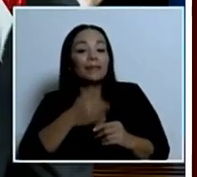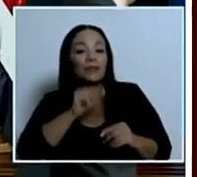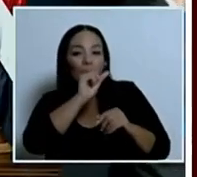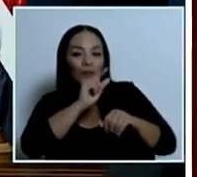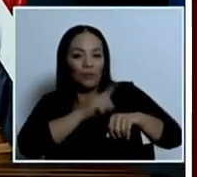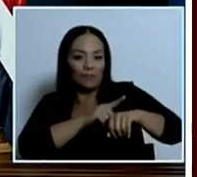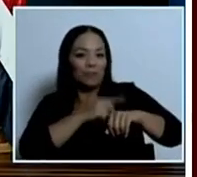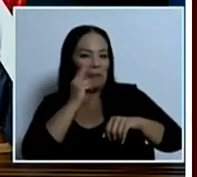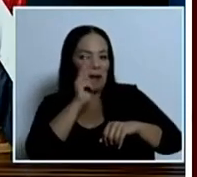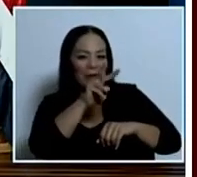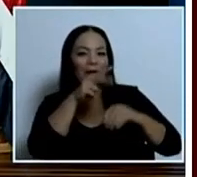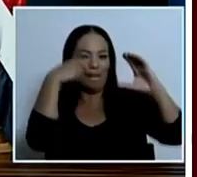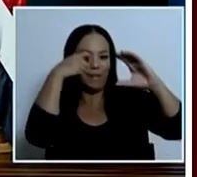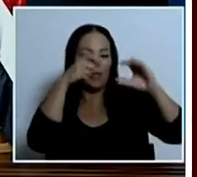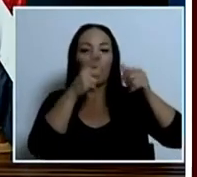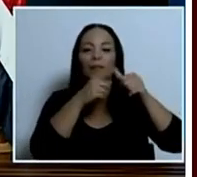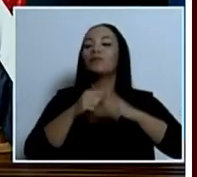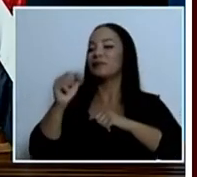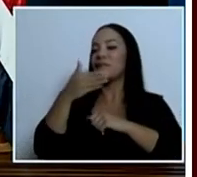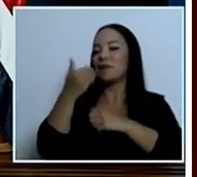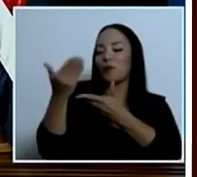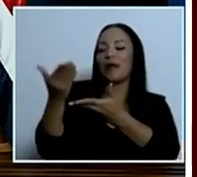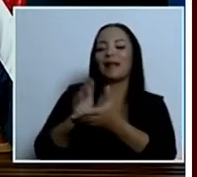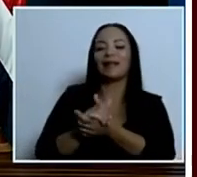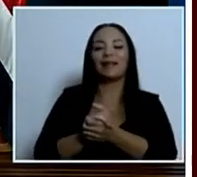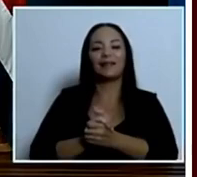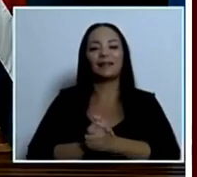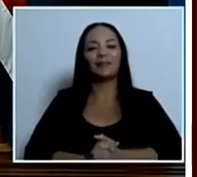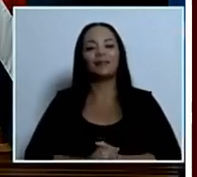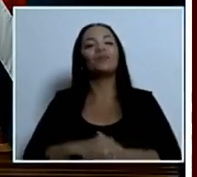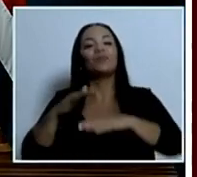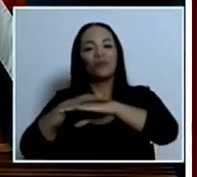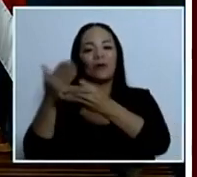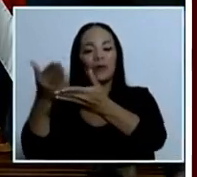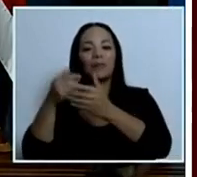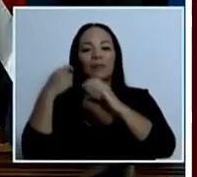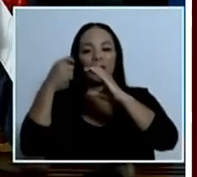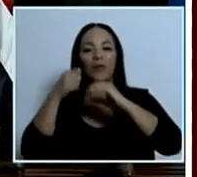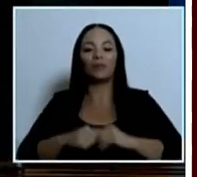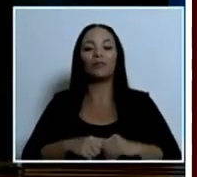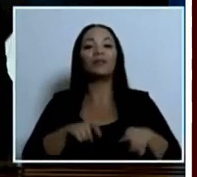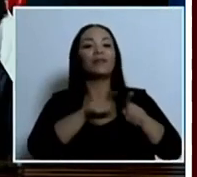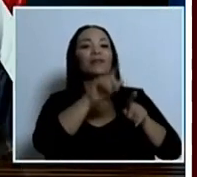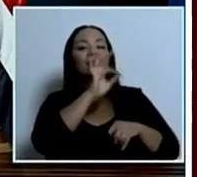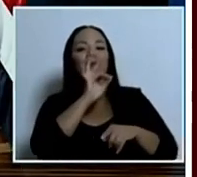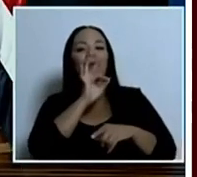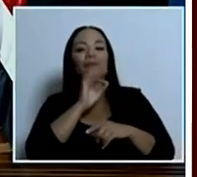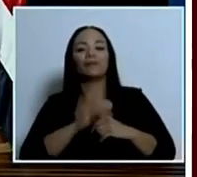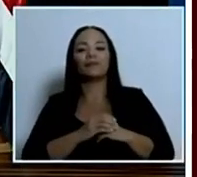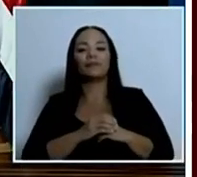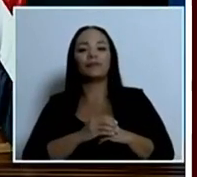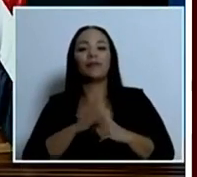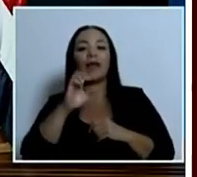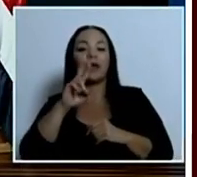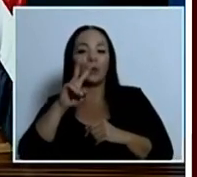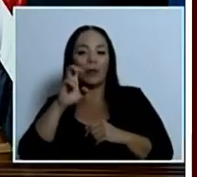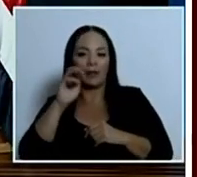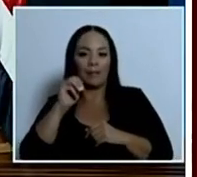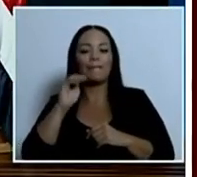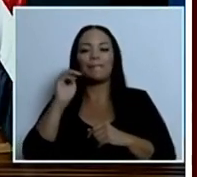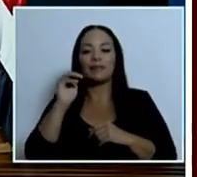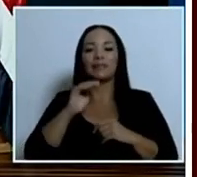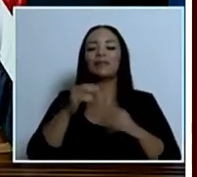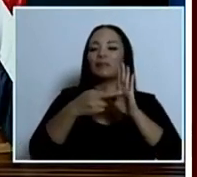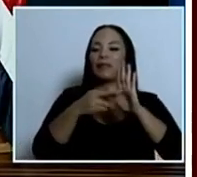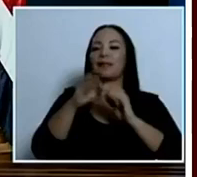cuénteme. El video habla mejor que yo, dele. Por favor. Y también invitamos a don Erwin Macís, representante del